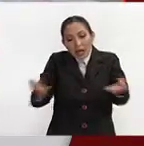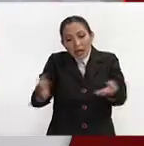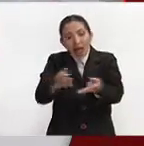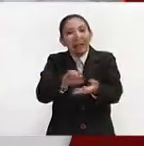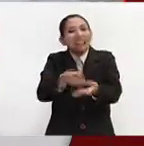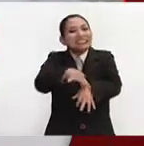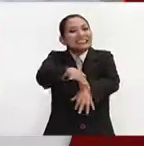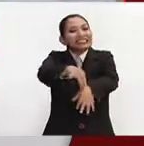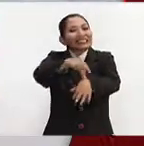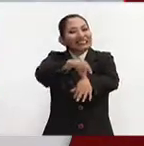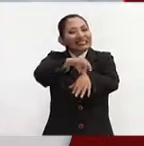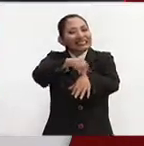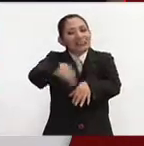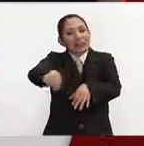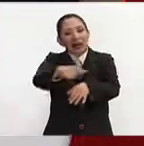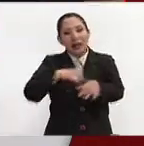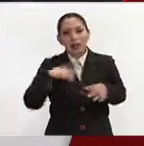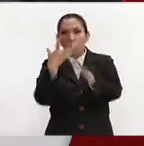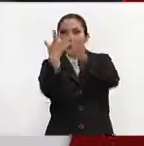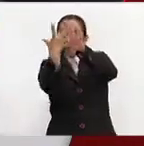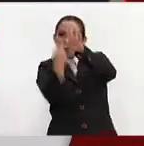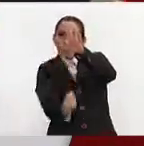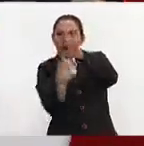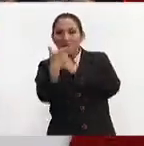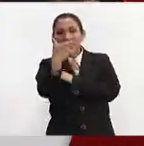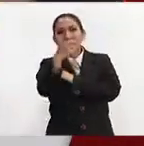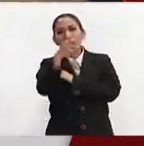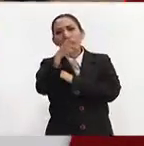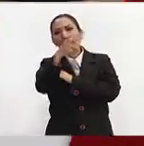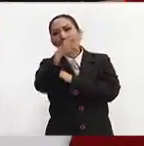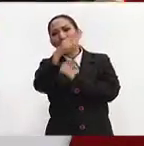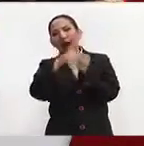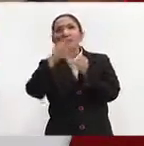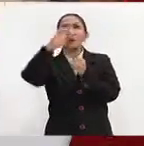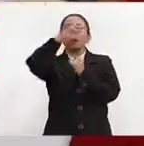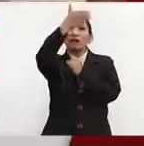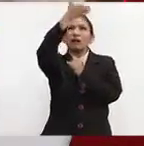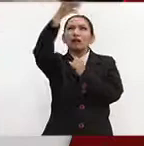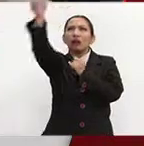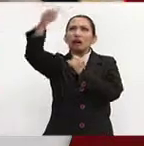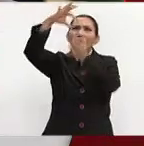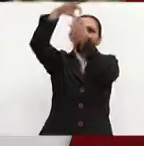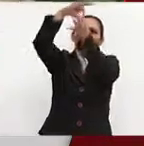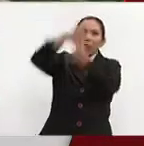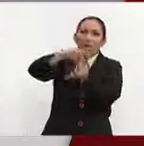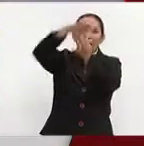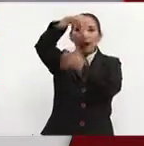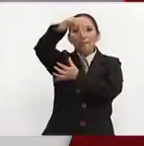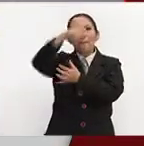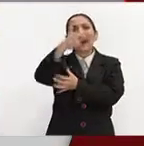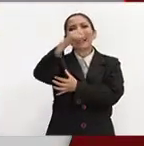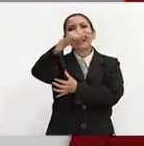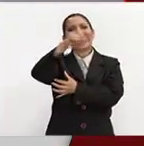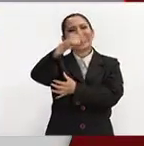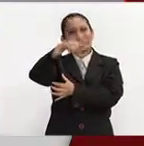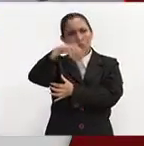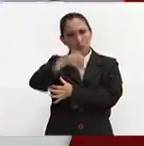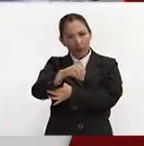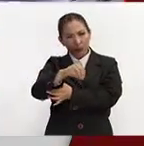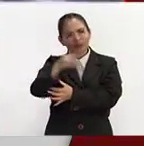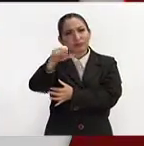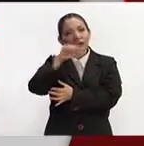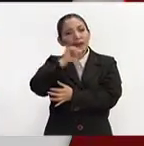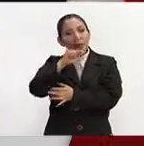físico. Estudia el campo de gravedad, estudia la atmósfera, el magnetismo. Pero, además, mediante